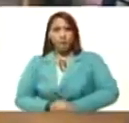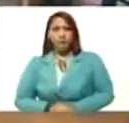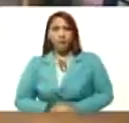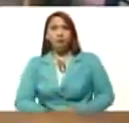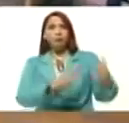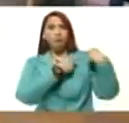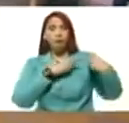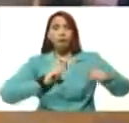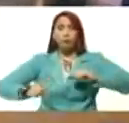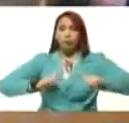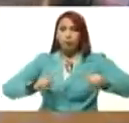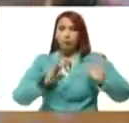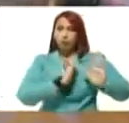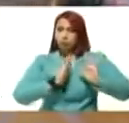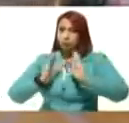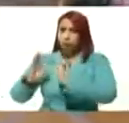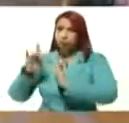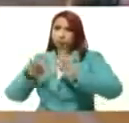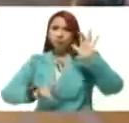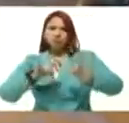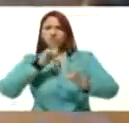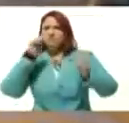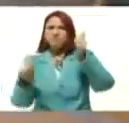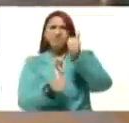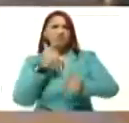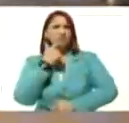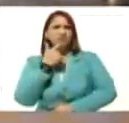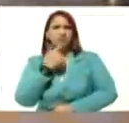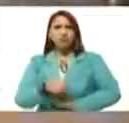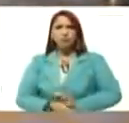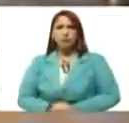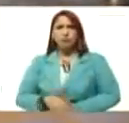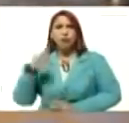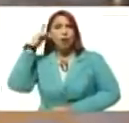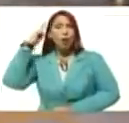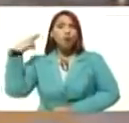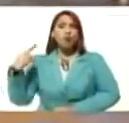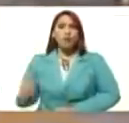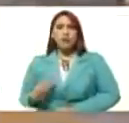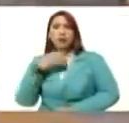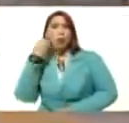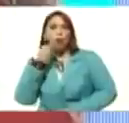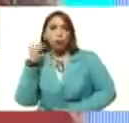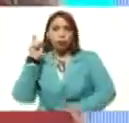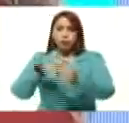jefe de organización. Secretaria Robeza Poleo, la juventud,